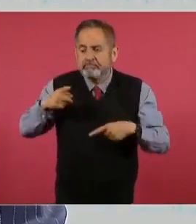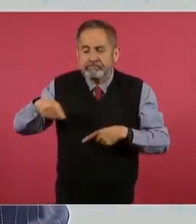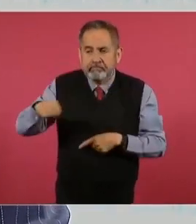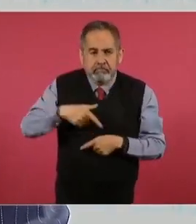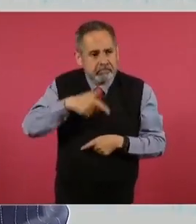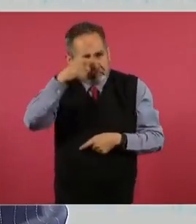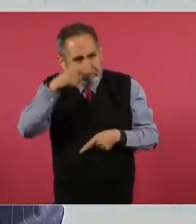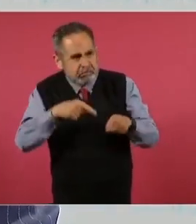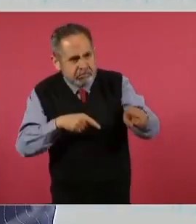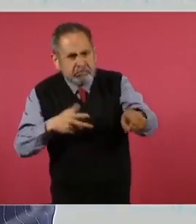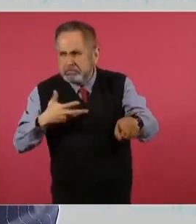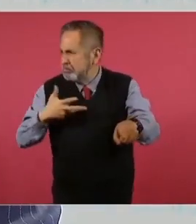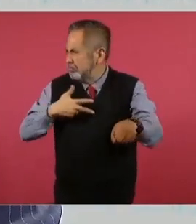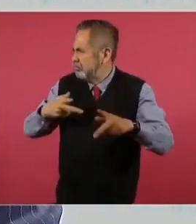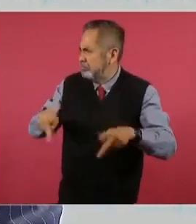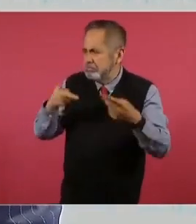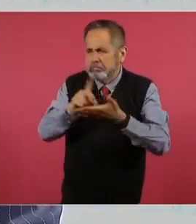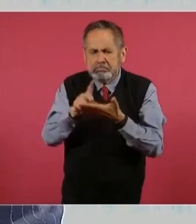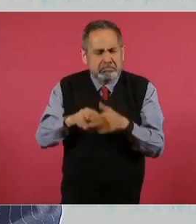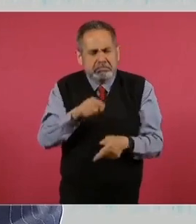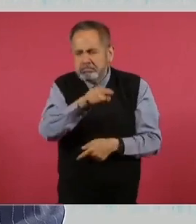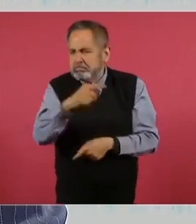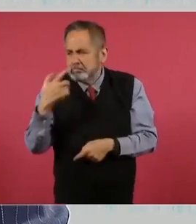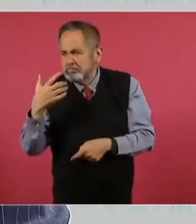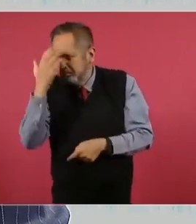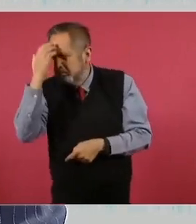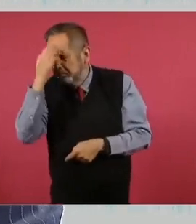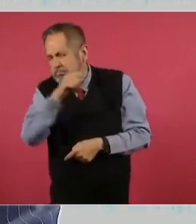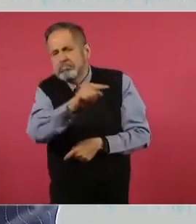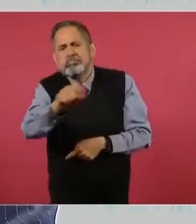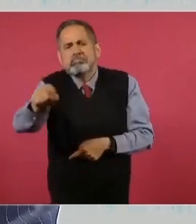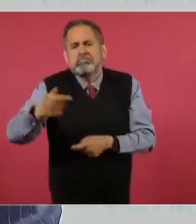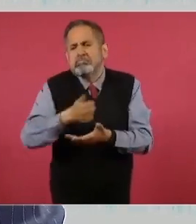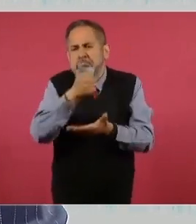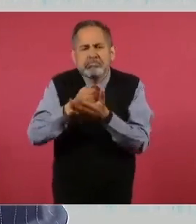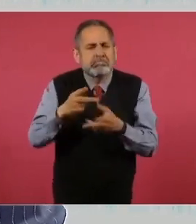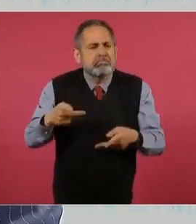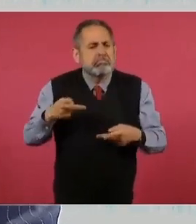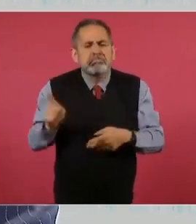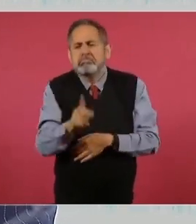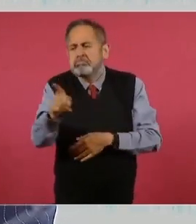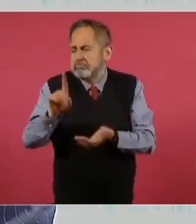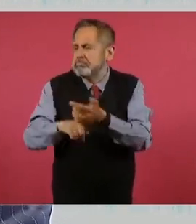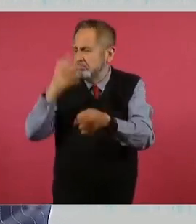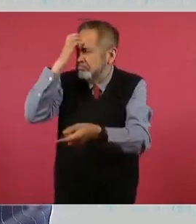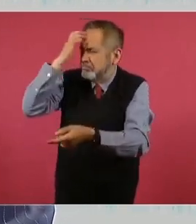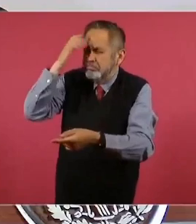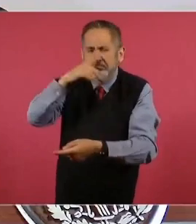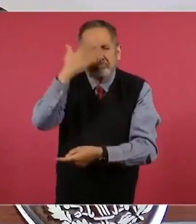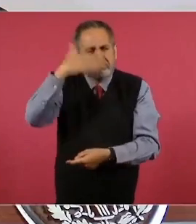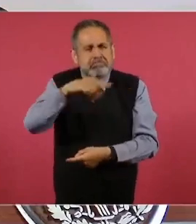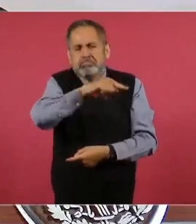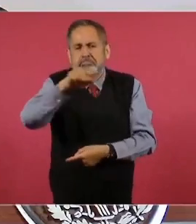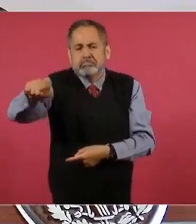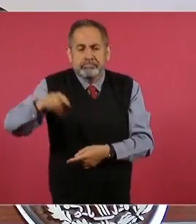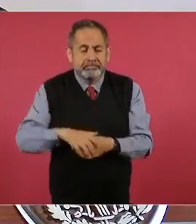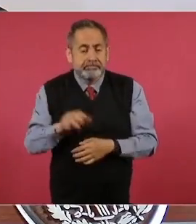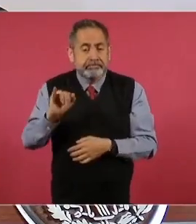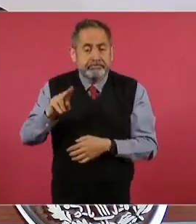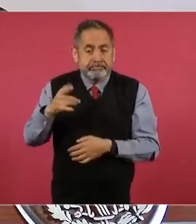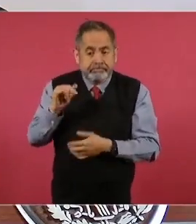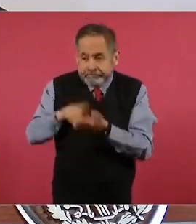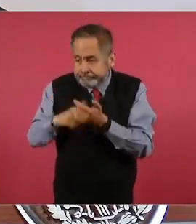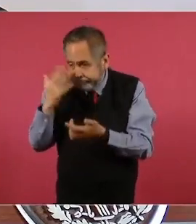venta o consumo de drogas en la entidad, tanto en zonas urbanas como rurales. Esta es una encuesta del INEGI.